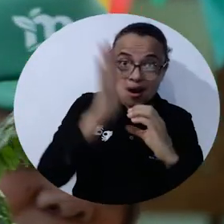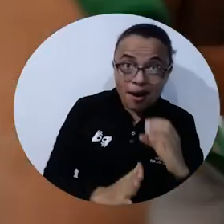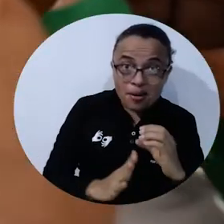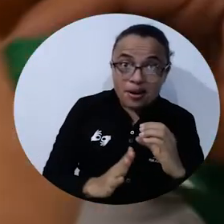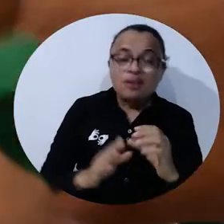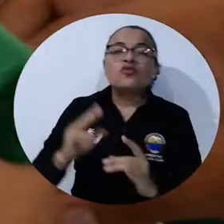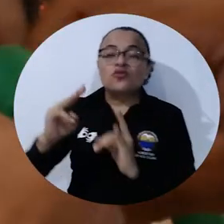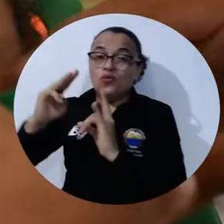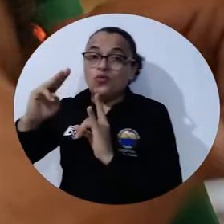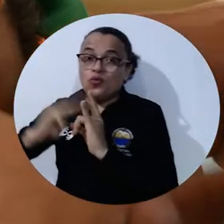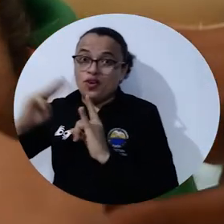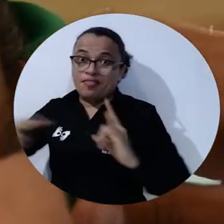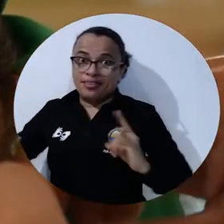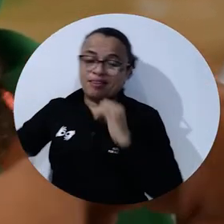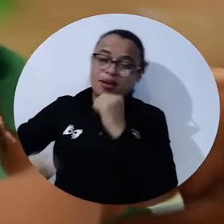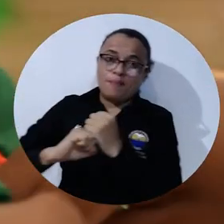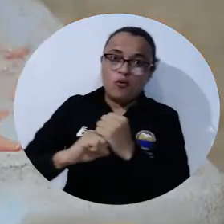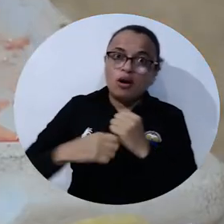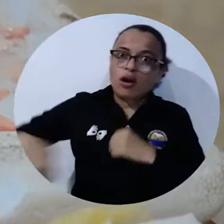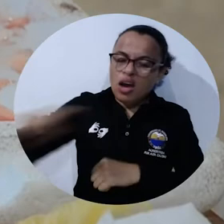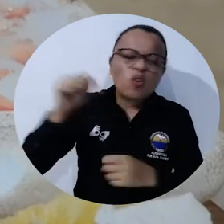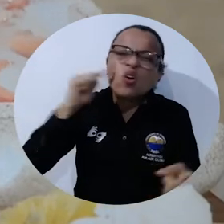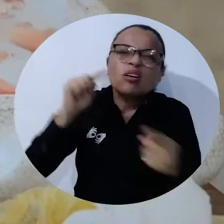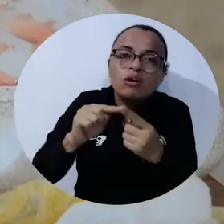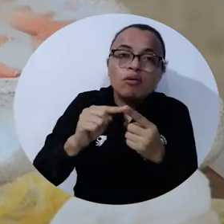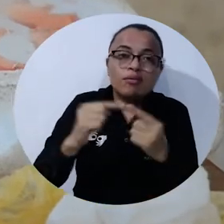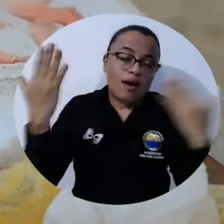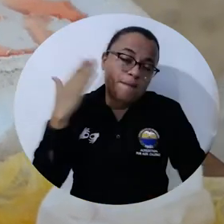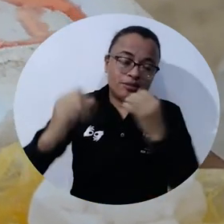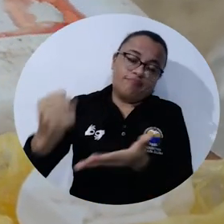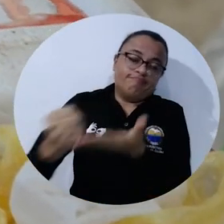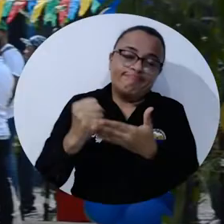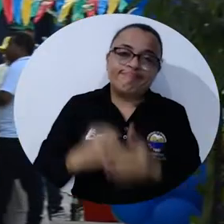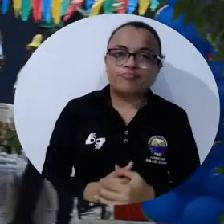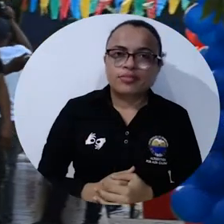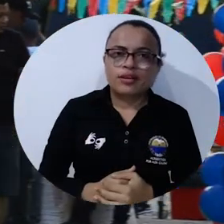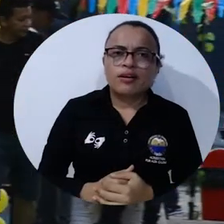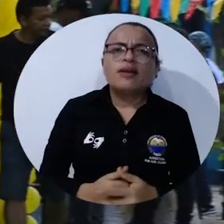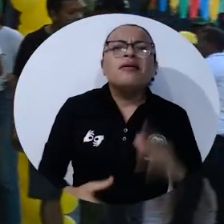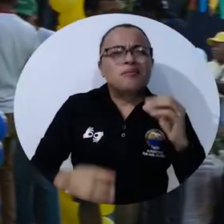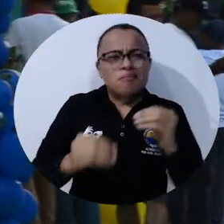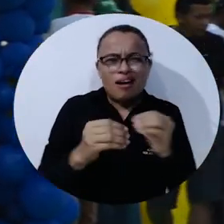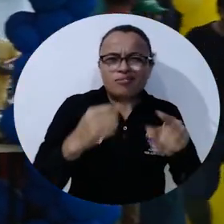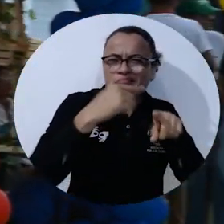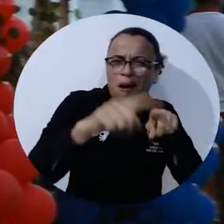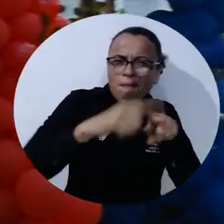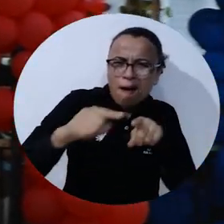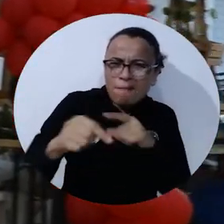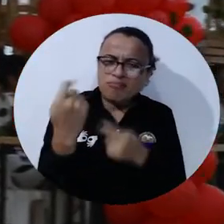patrocinio de Cámara de Comercio de la Universidad, que son los que se han dado este porco los campesinos. Además de la diversidad de